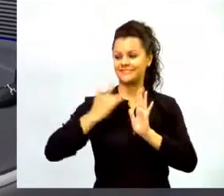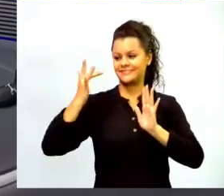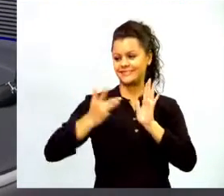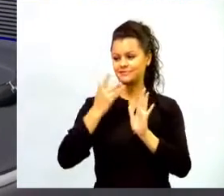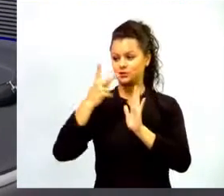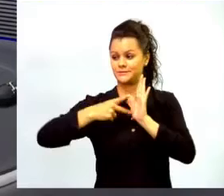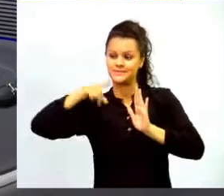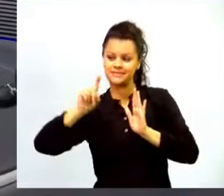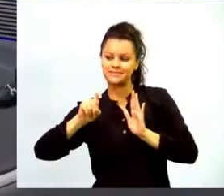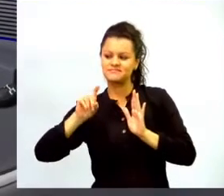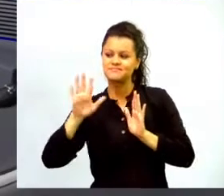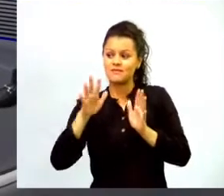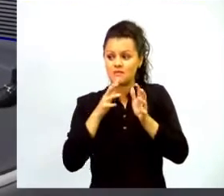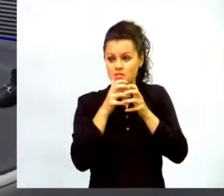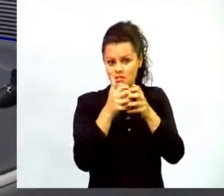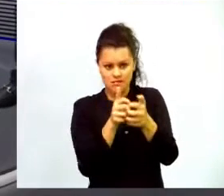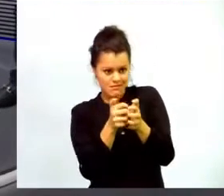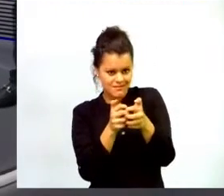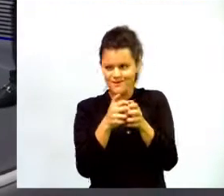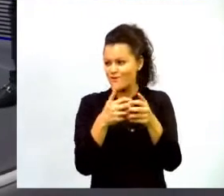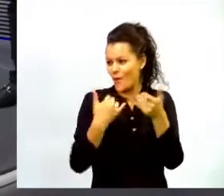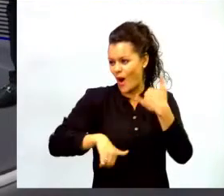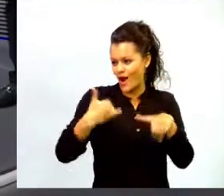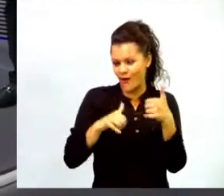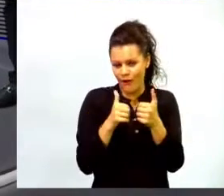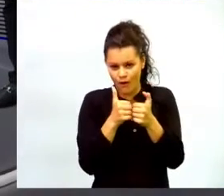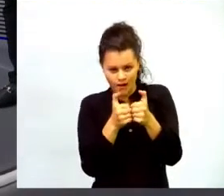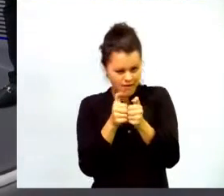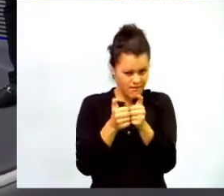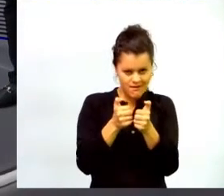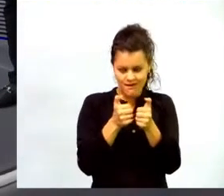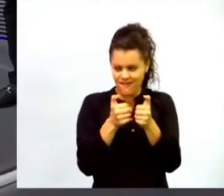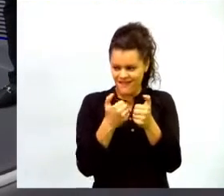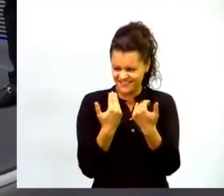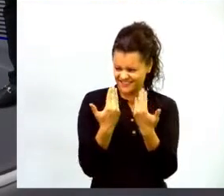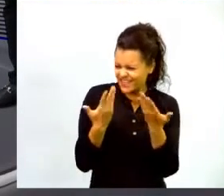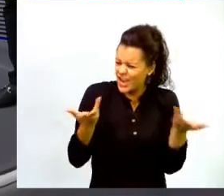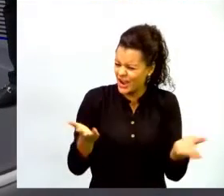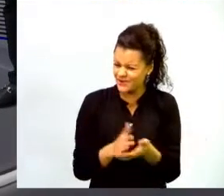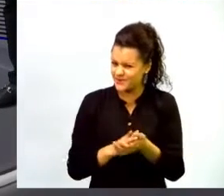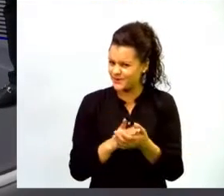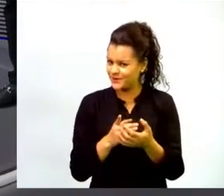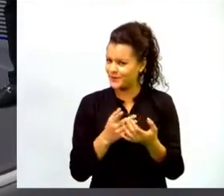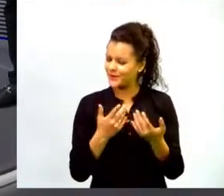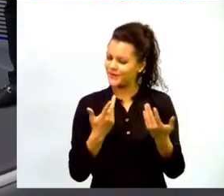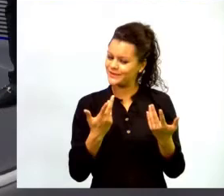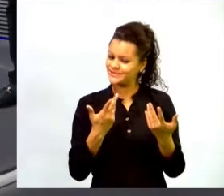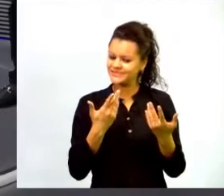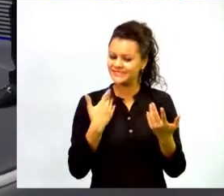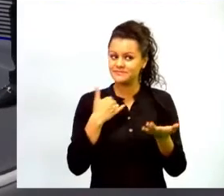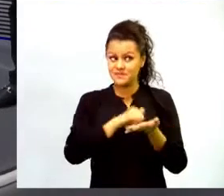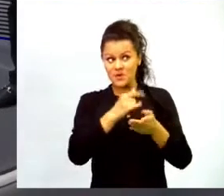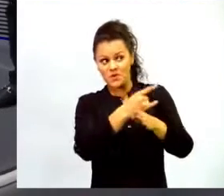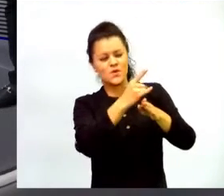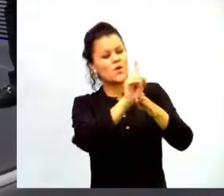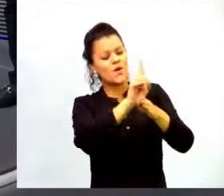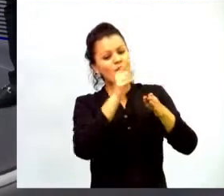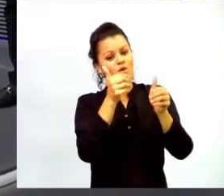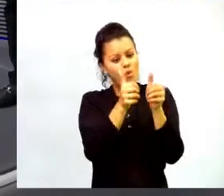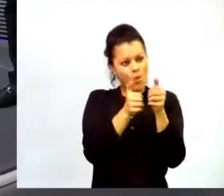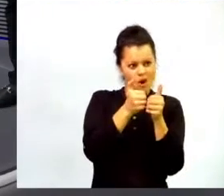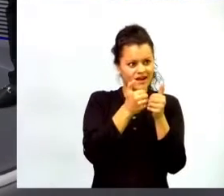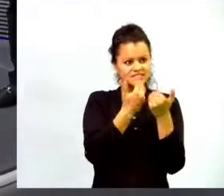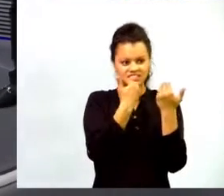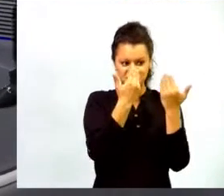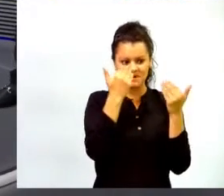videojuego que crees que debe ser el rol del videojuego como estrategia de innovación